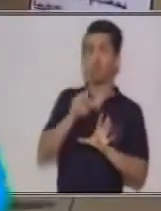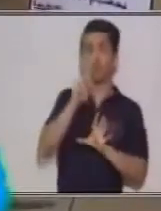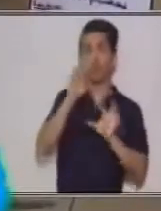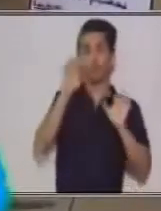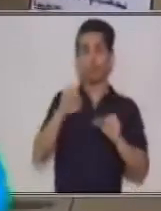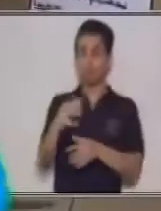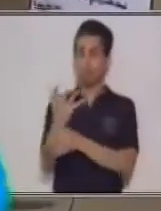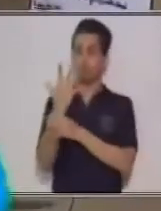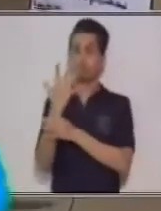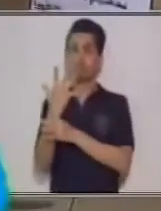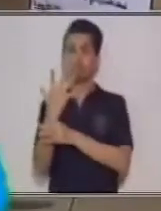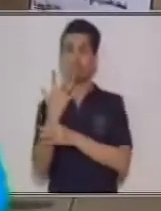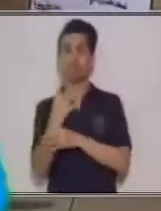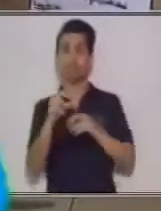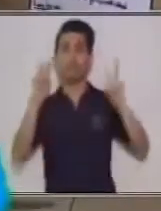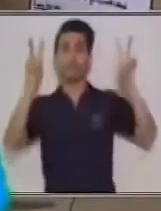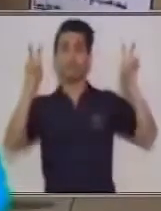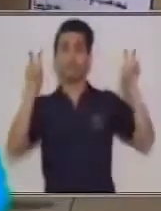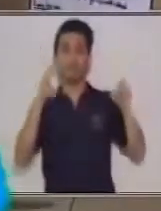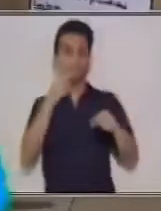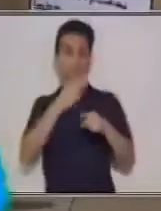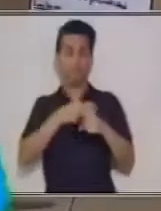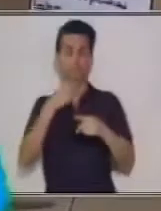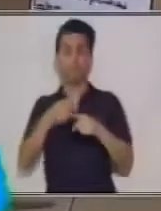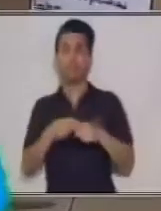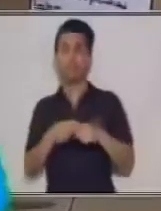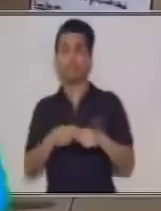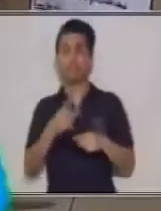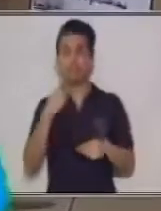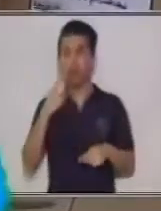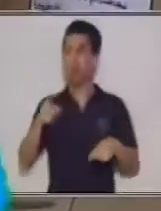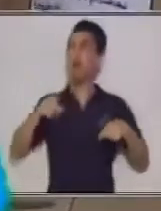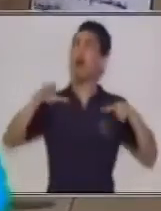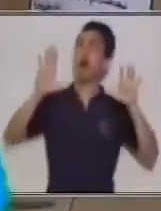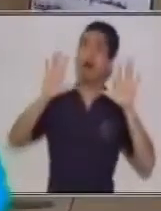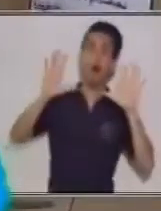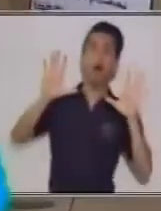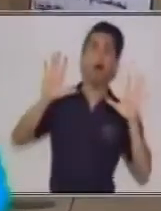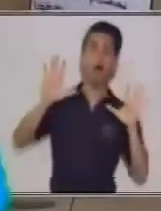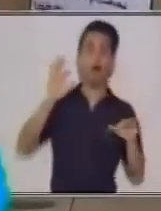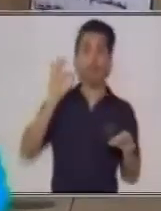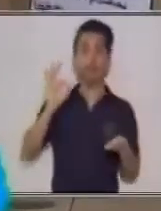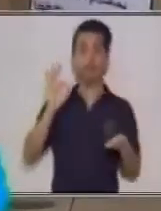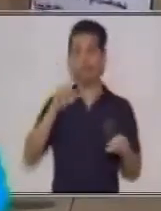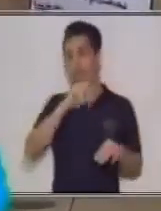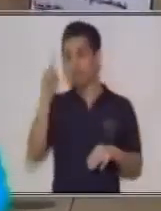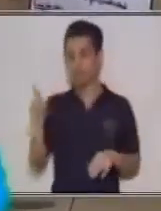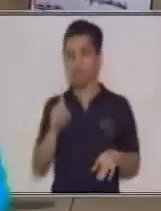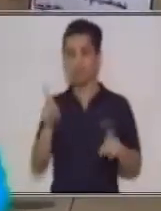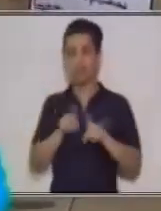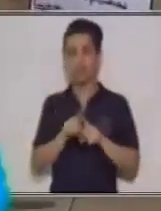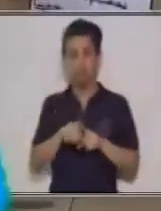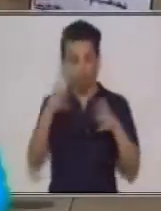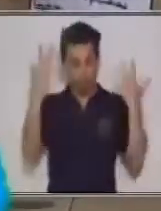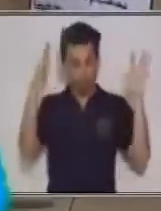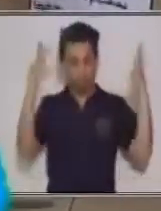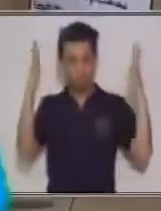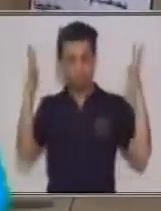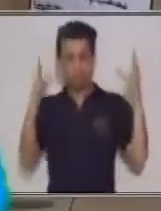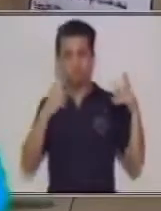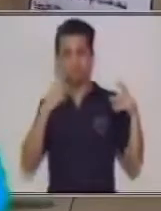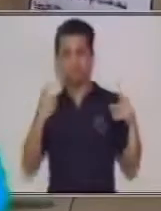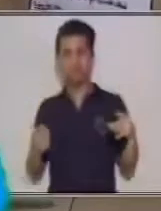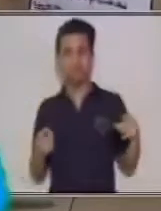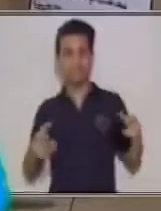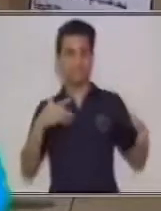indique alguna frase célebre de ese autor. Mire, con eso usted va a lograr concluir de una manera maravillosa su discurso. Y la